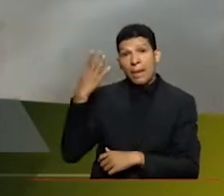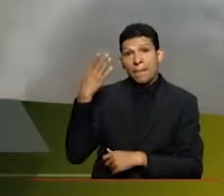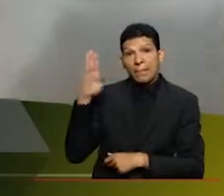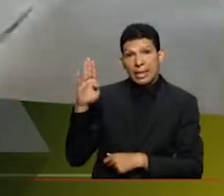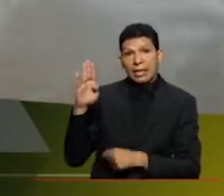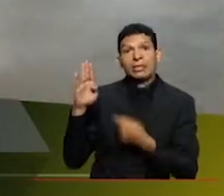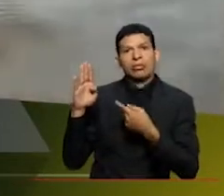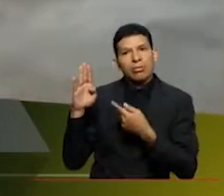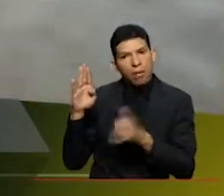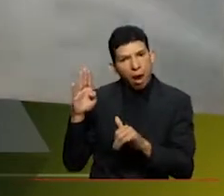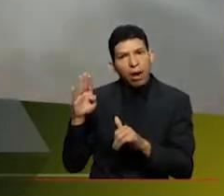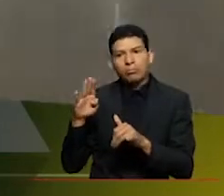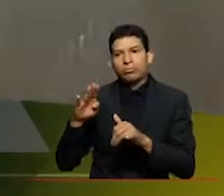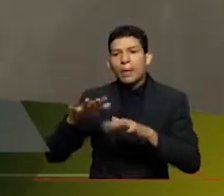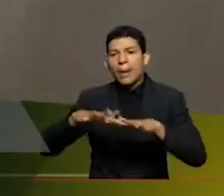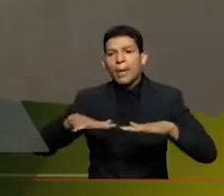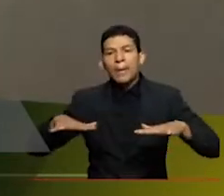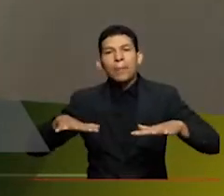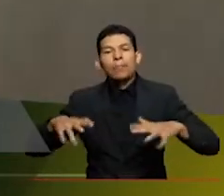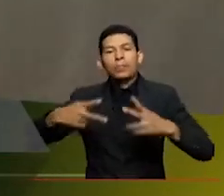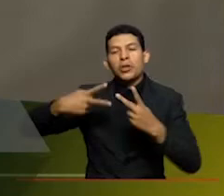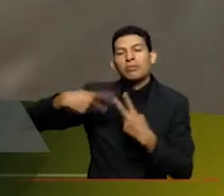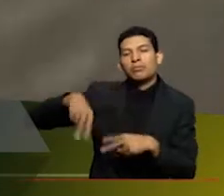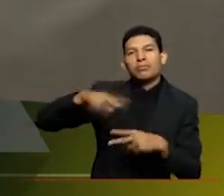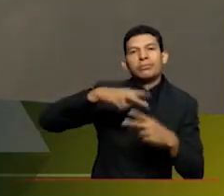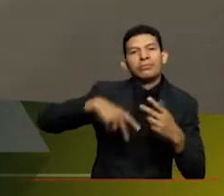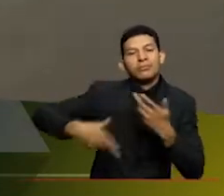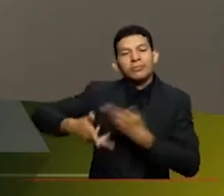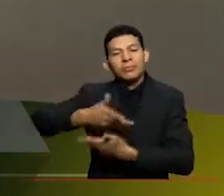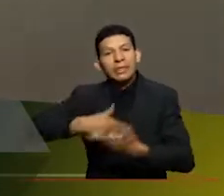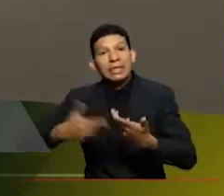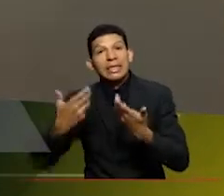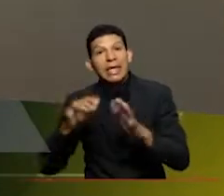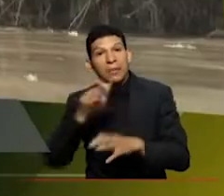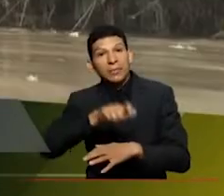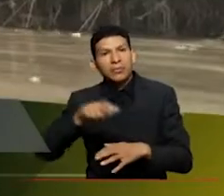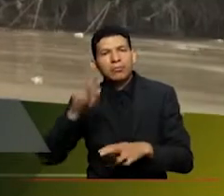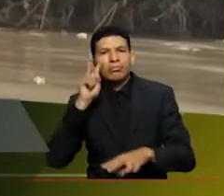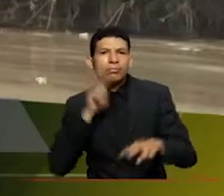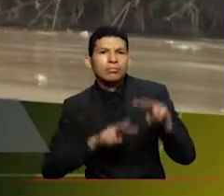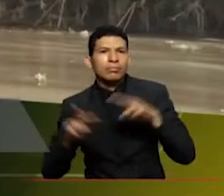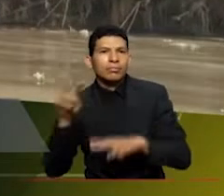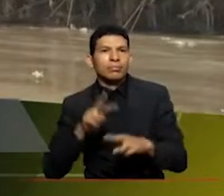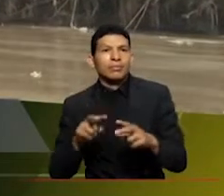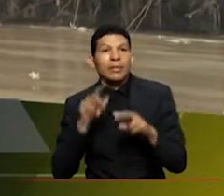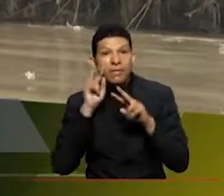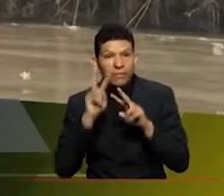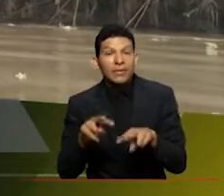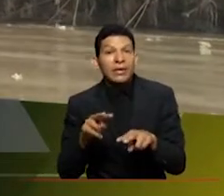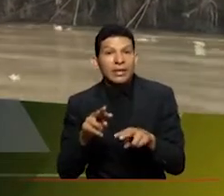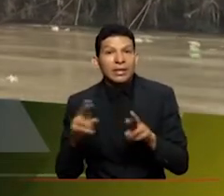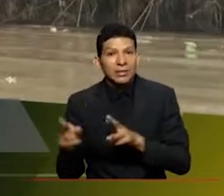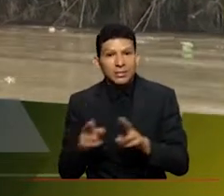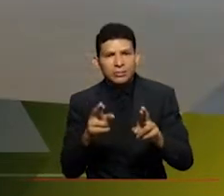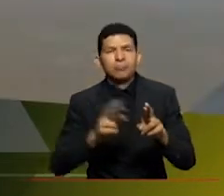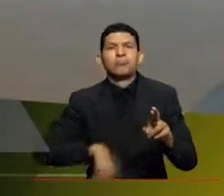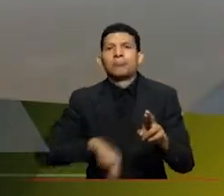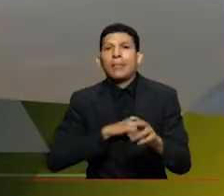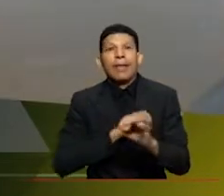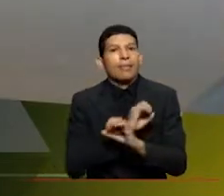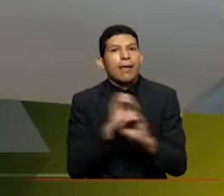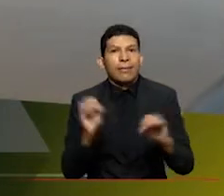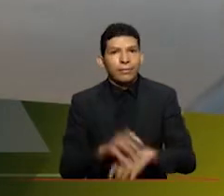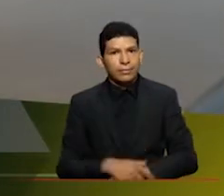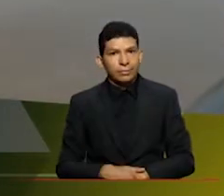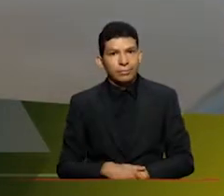ya han hecho un malecón es un sitio de esparcimiento de la ciudad la gente ya está viendo con otros ojos el río magdalena nosotros aún no